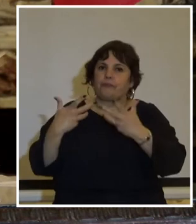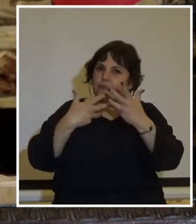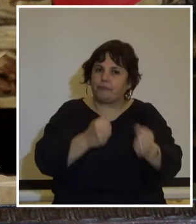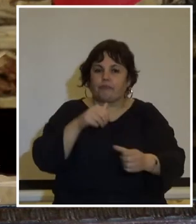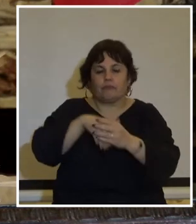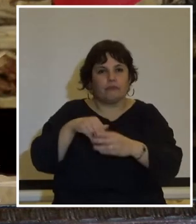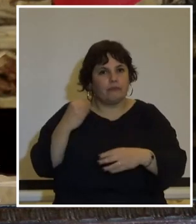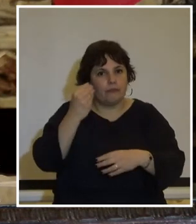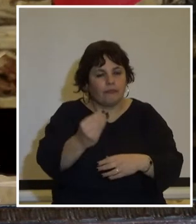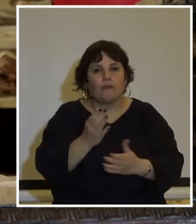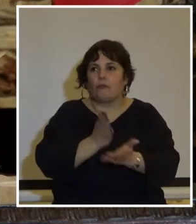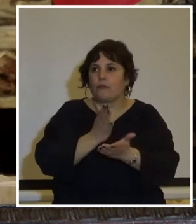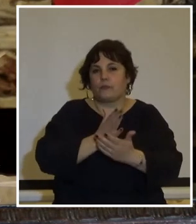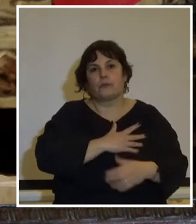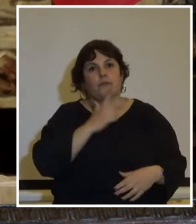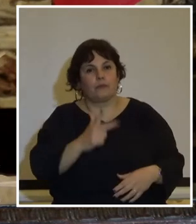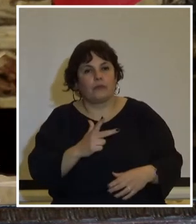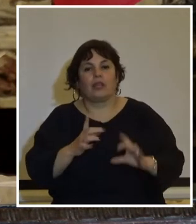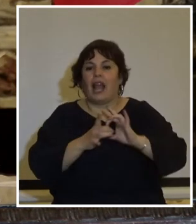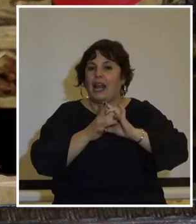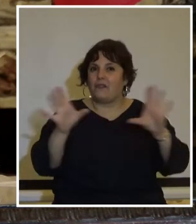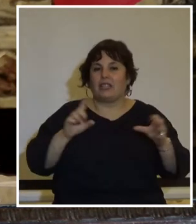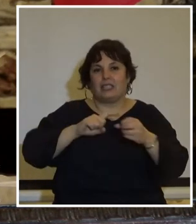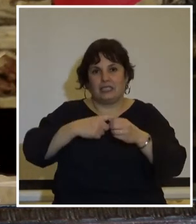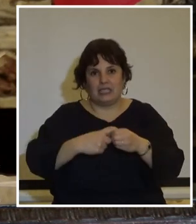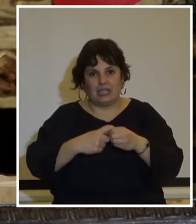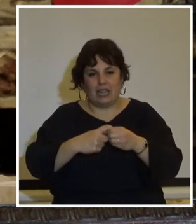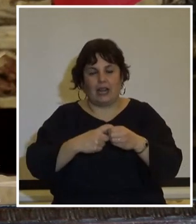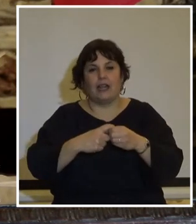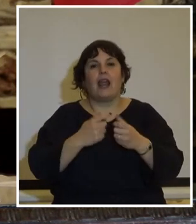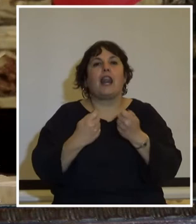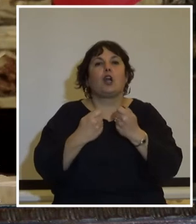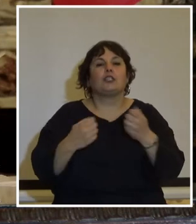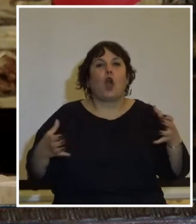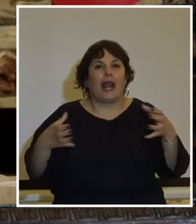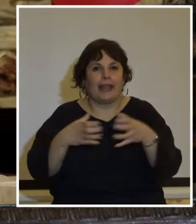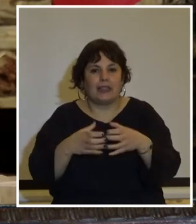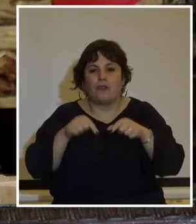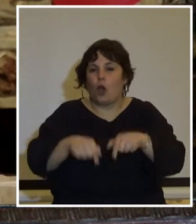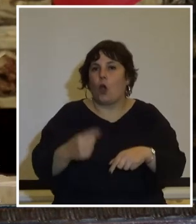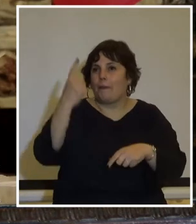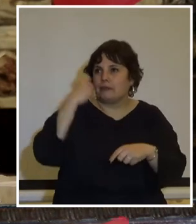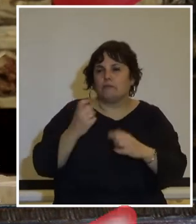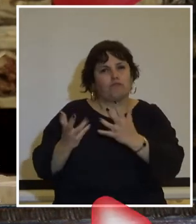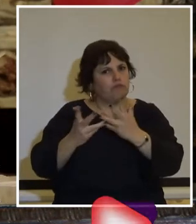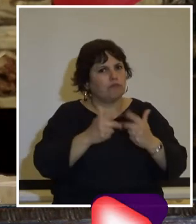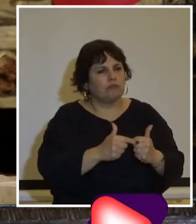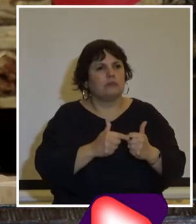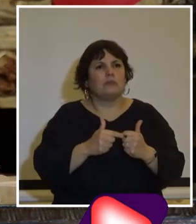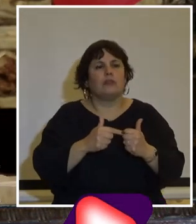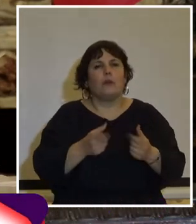democracia de los derechos humanos las libertades sindicales y la negociación colectiva hoy como ayer nos organizamos y